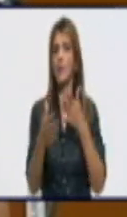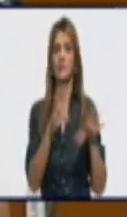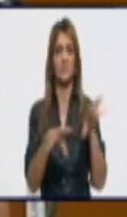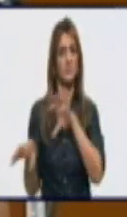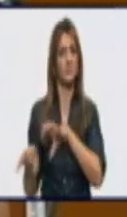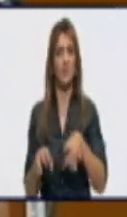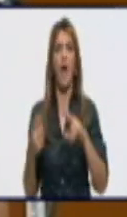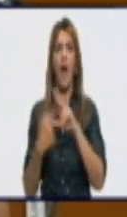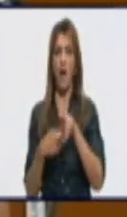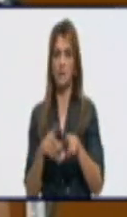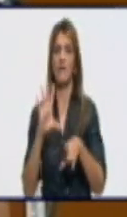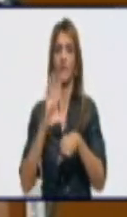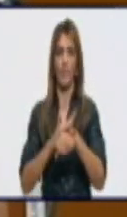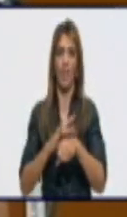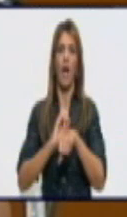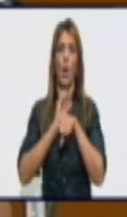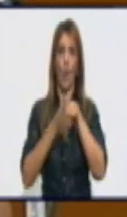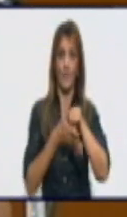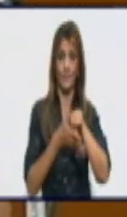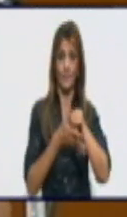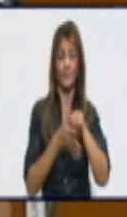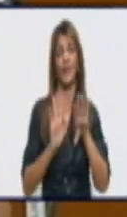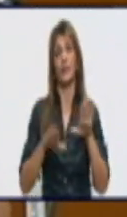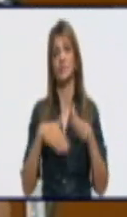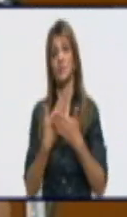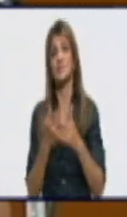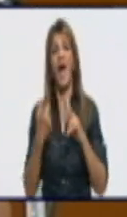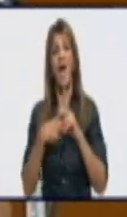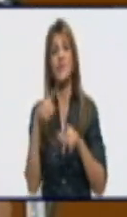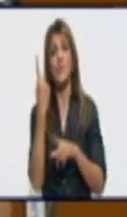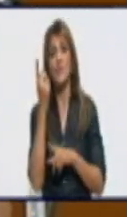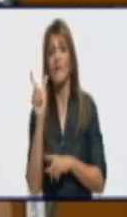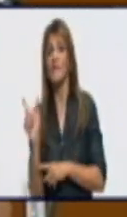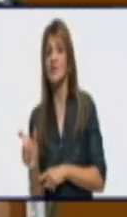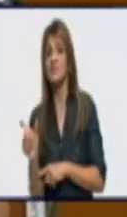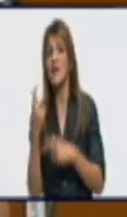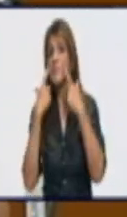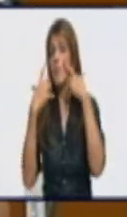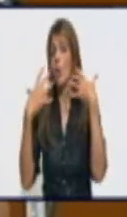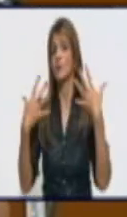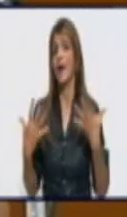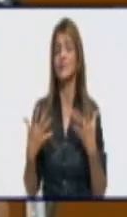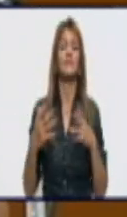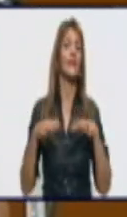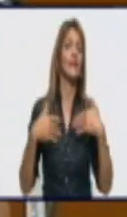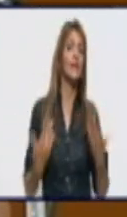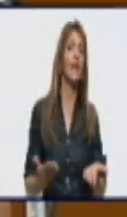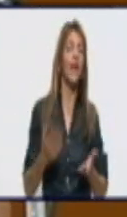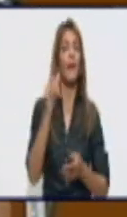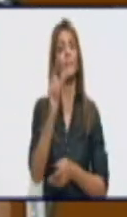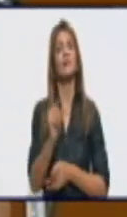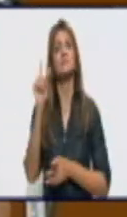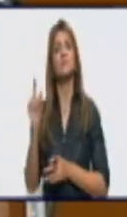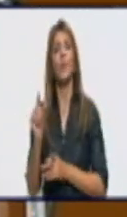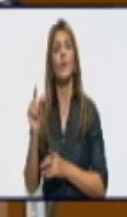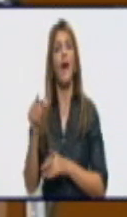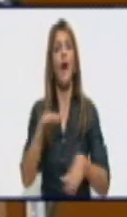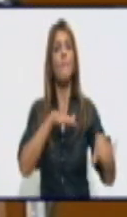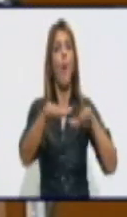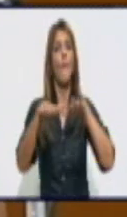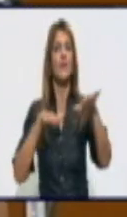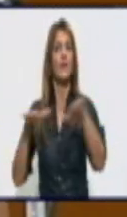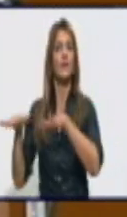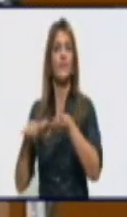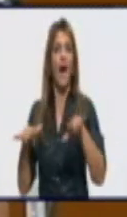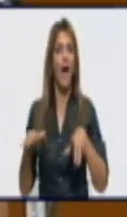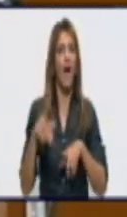establecidas. Viene una fecha importante donde hay una movilidad importante de personas que van a visitar a